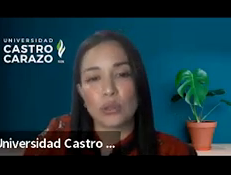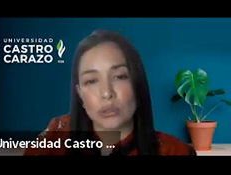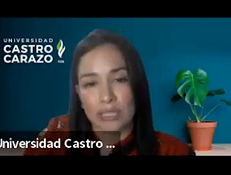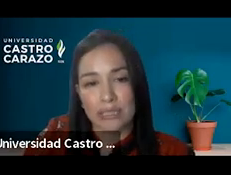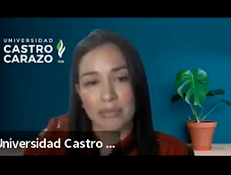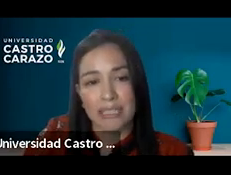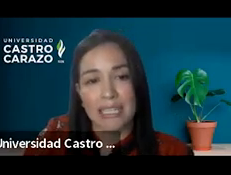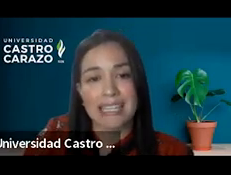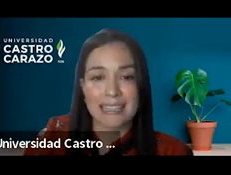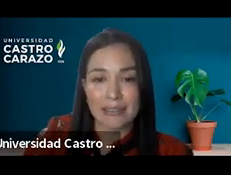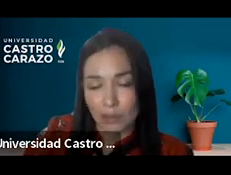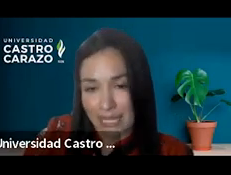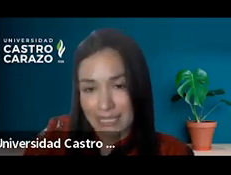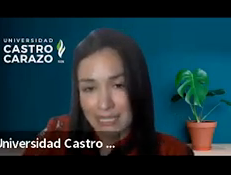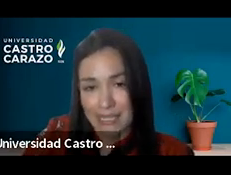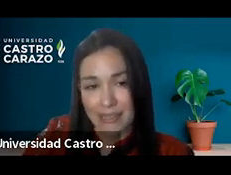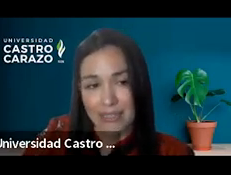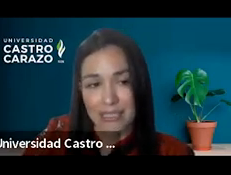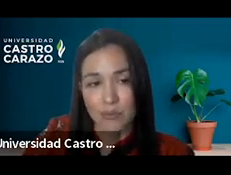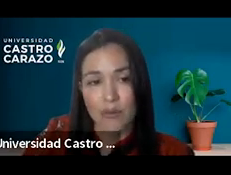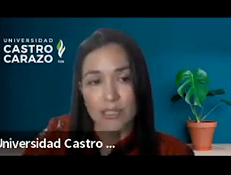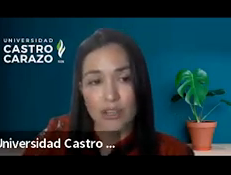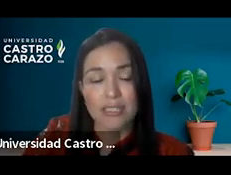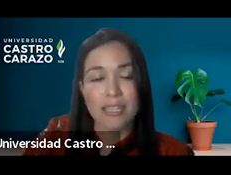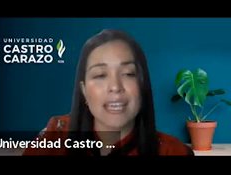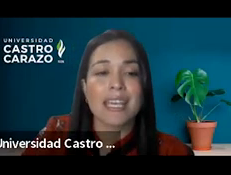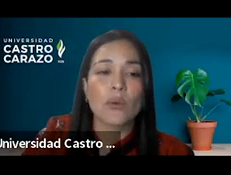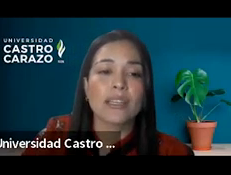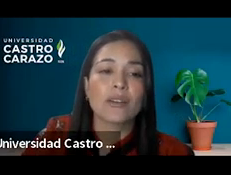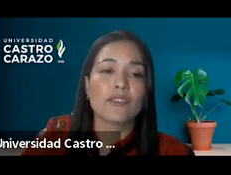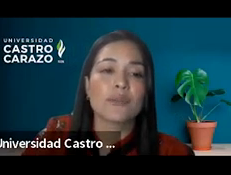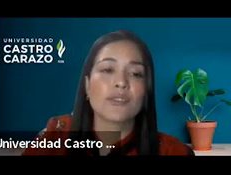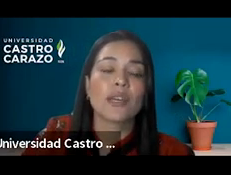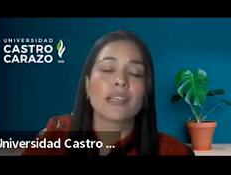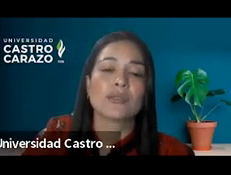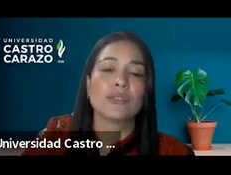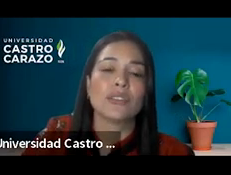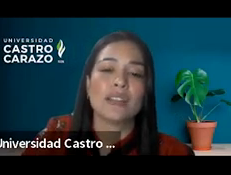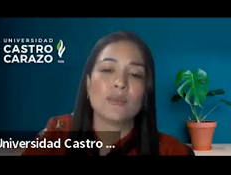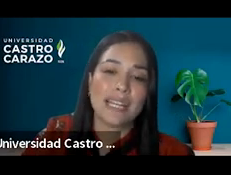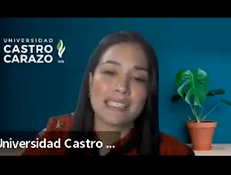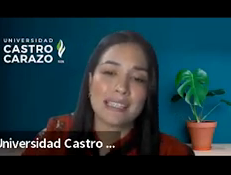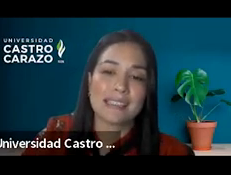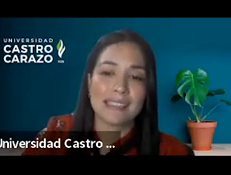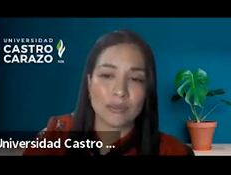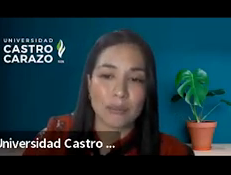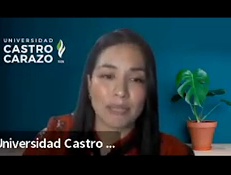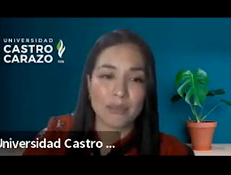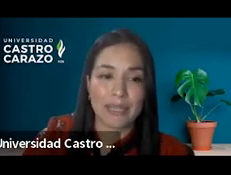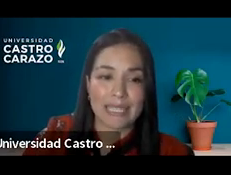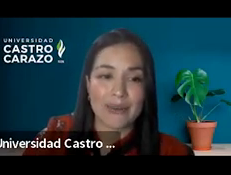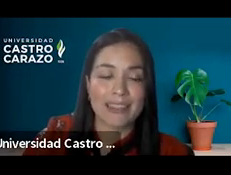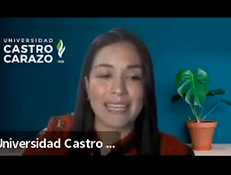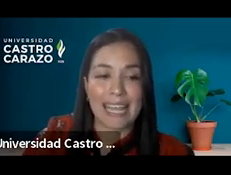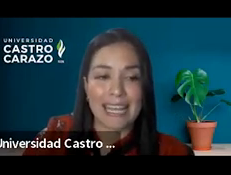como consultora en temáticas de violencia hacia diversas poblaciones y cuenta con formación en estudios de las violencias desde una